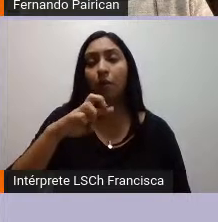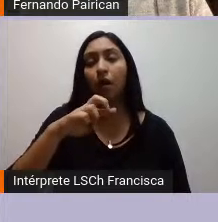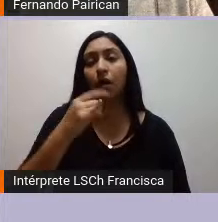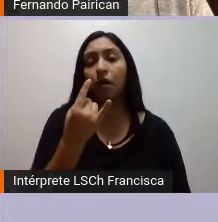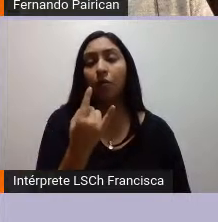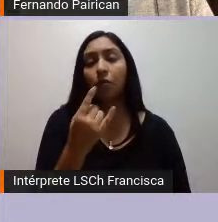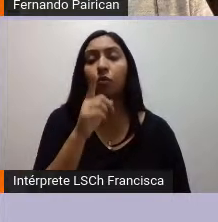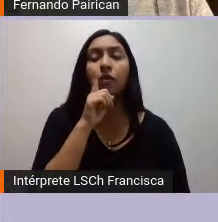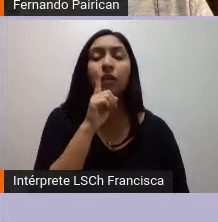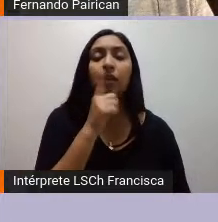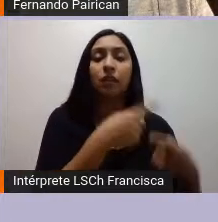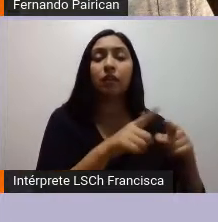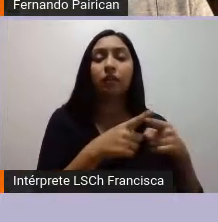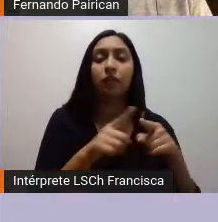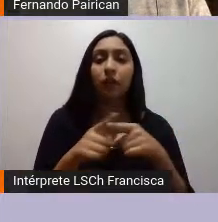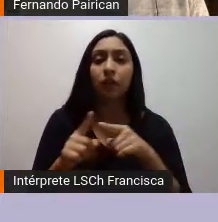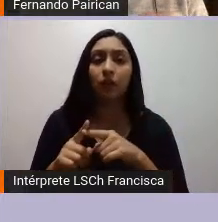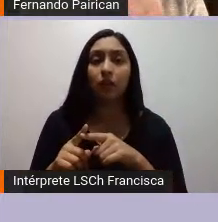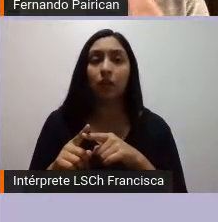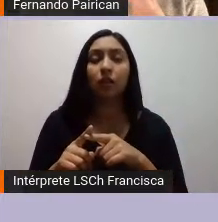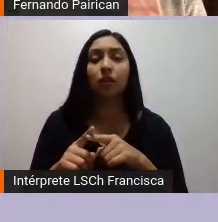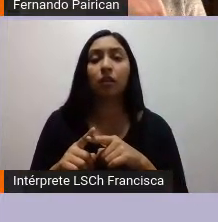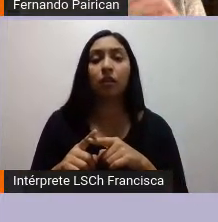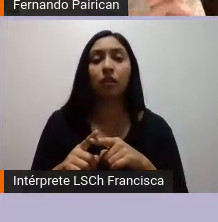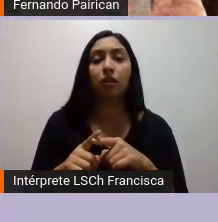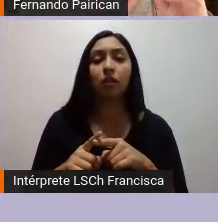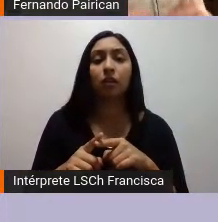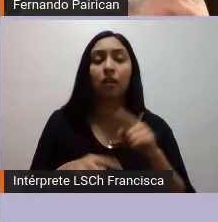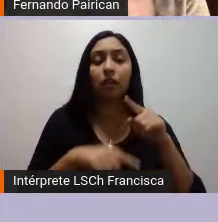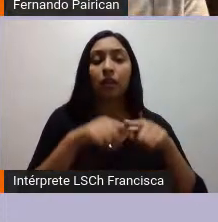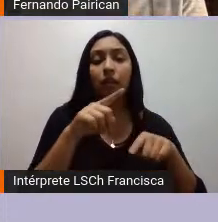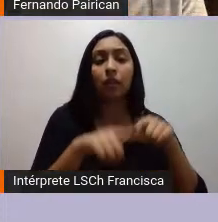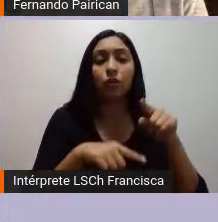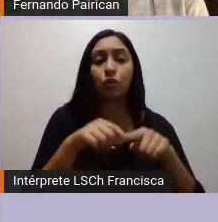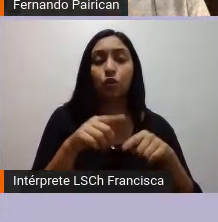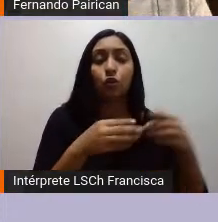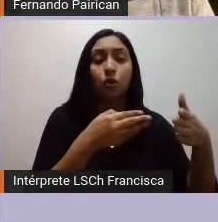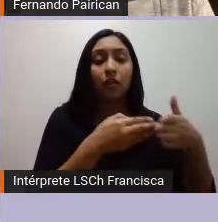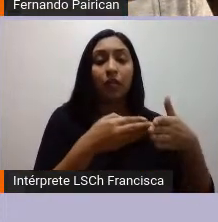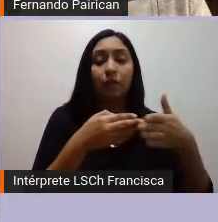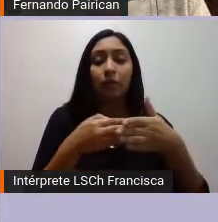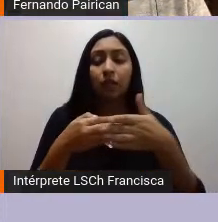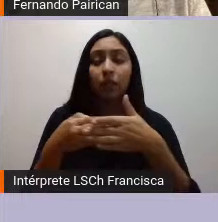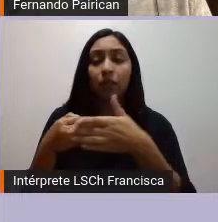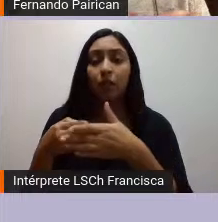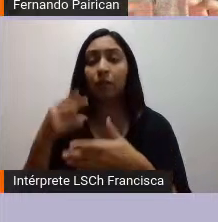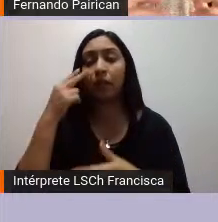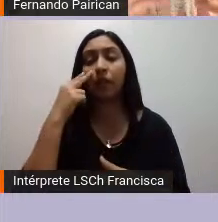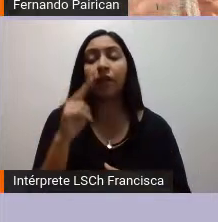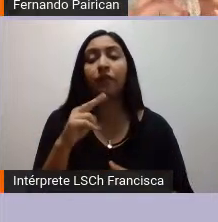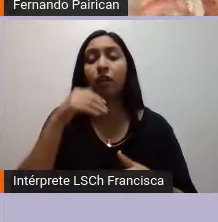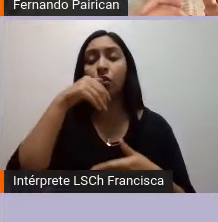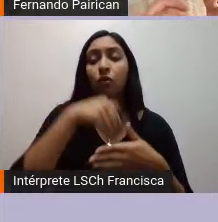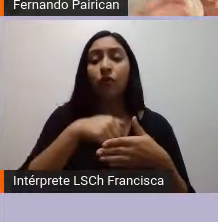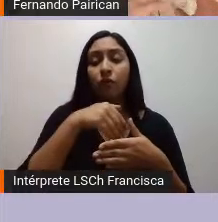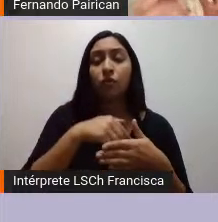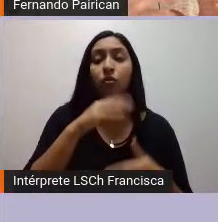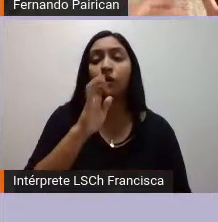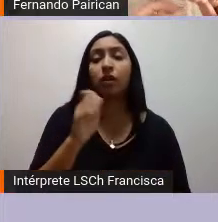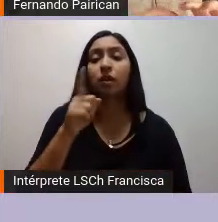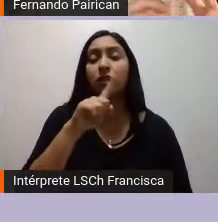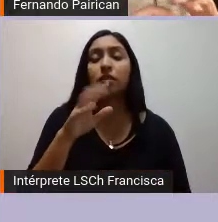Huenteche y que también eso da cuenta de los votos que se generaron para los escaños reservados que principalmente